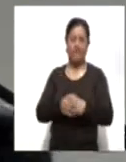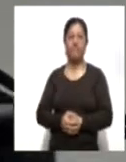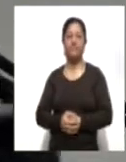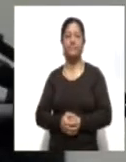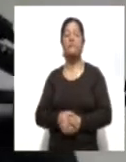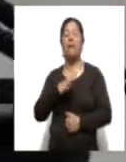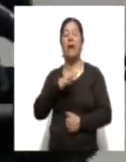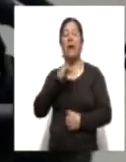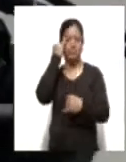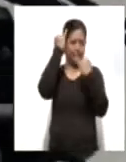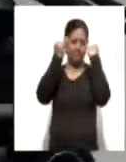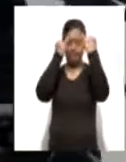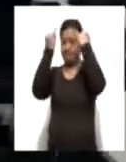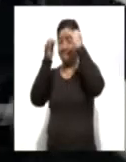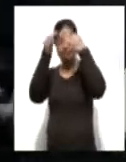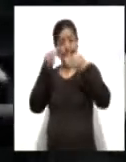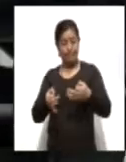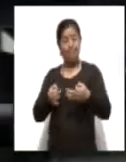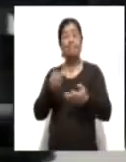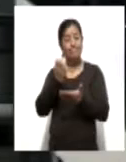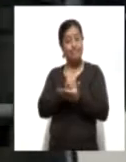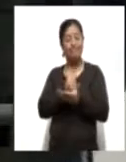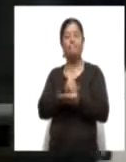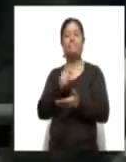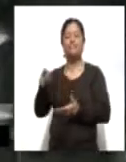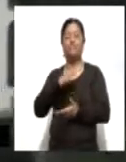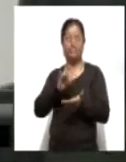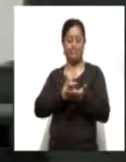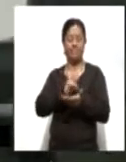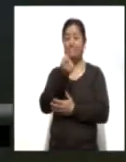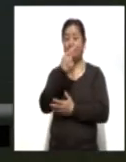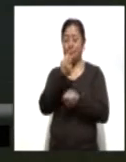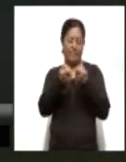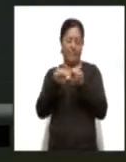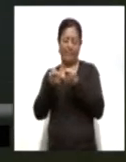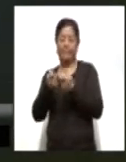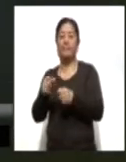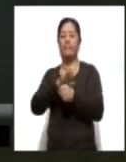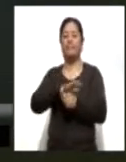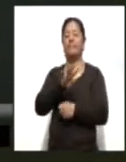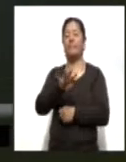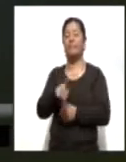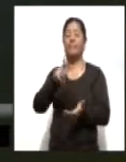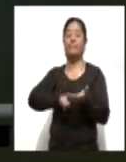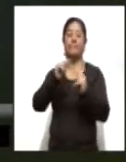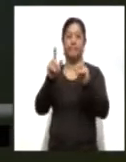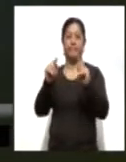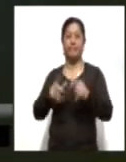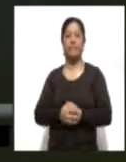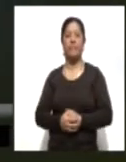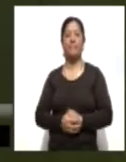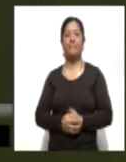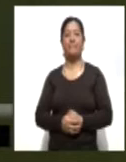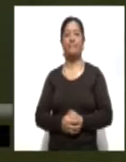estrategias exitosas que ha emprendido el gobierno del estado en el tratamiento y contención de COVID-19 aquí en entidad, entre las que